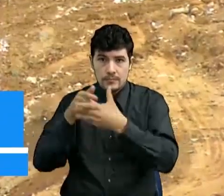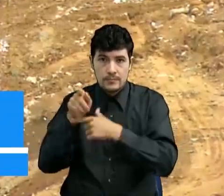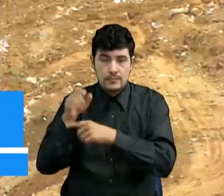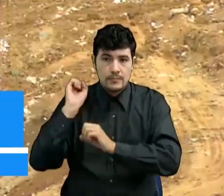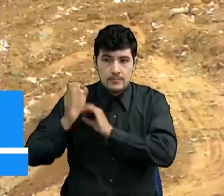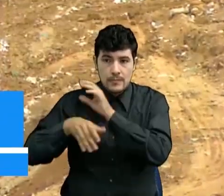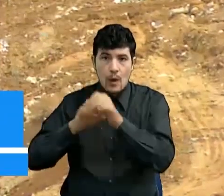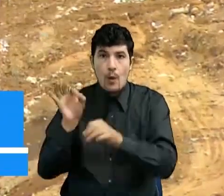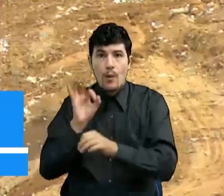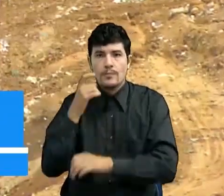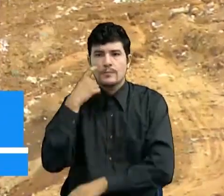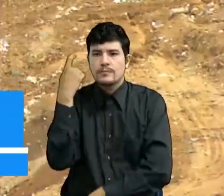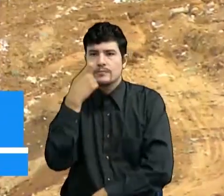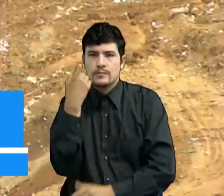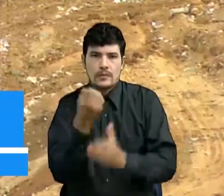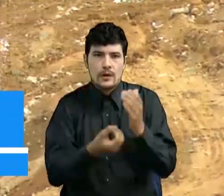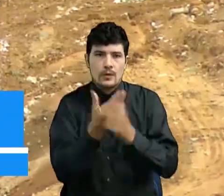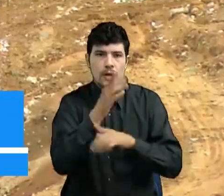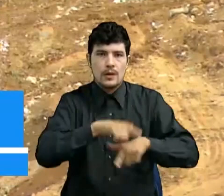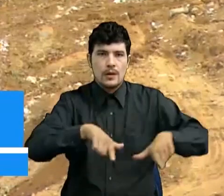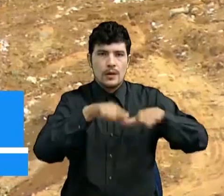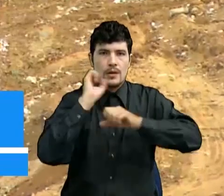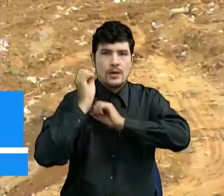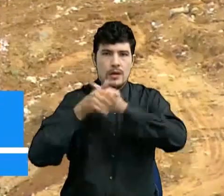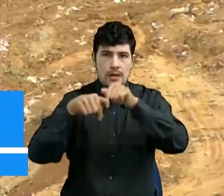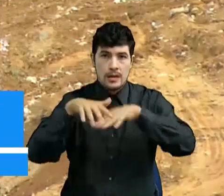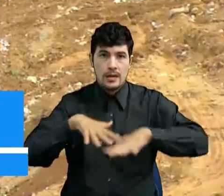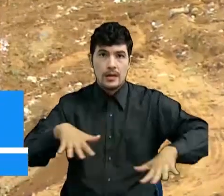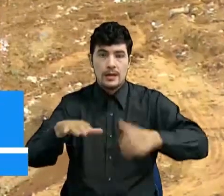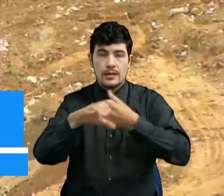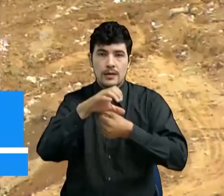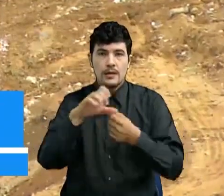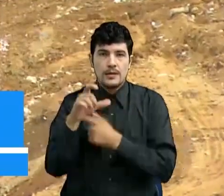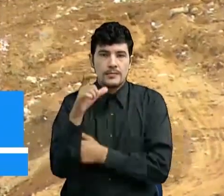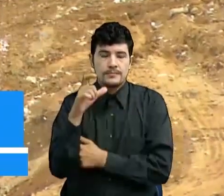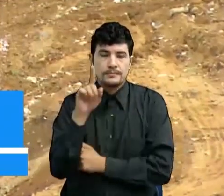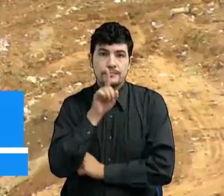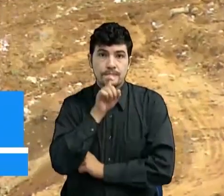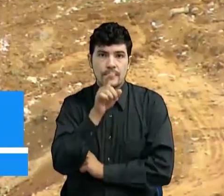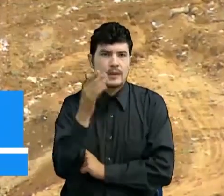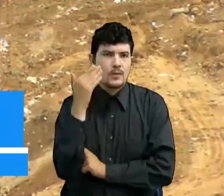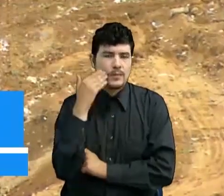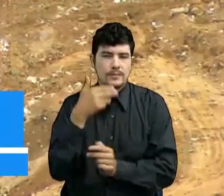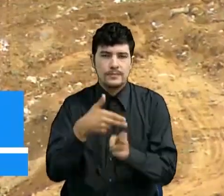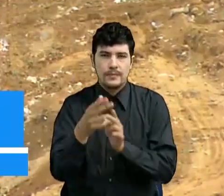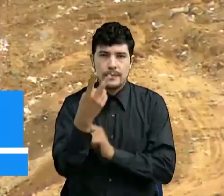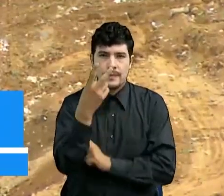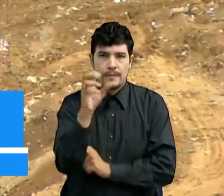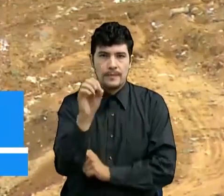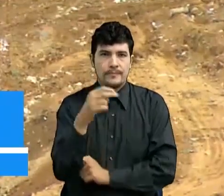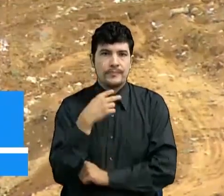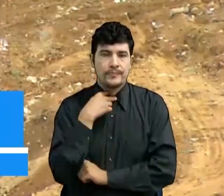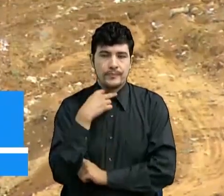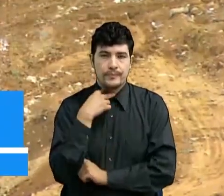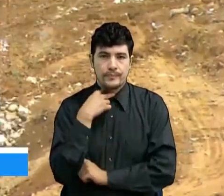encontrar un nuevo sitio para la disposición de basuras en el área metropolitana de Bucaramanga es el próximo 20 de noviembre.